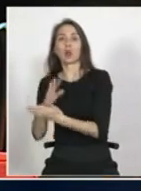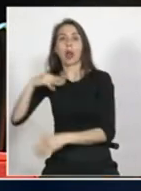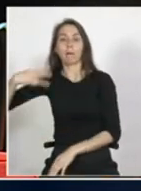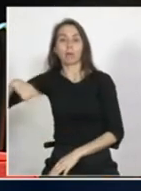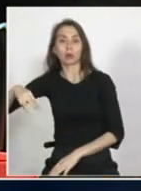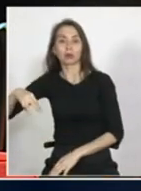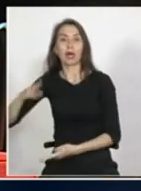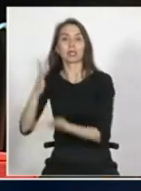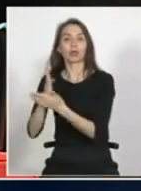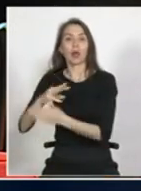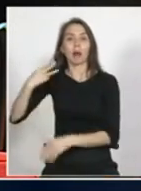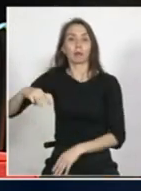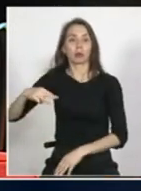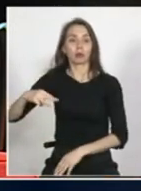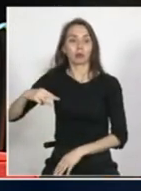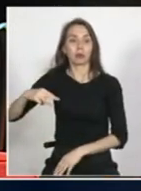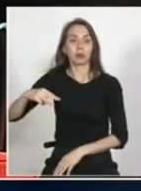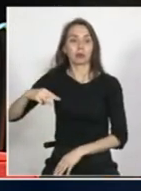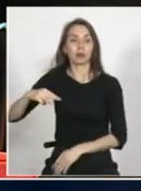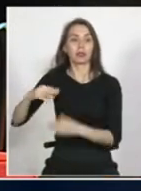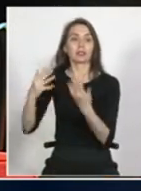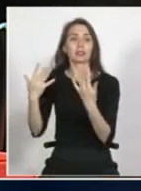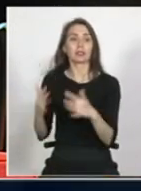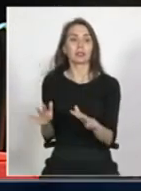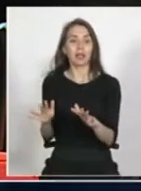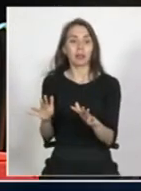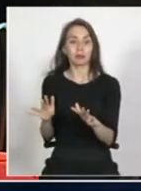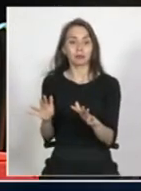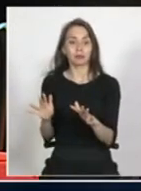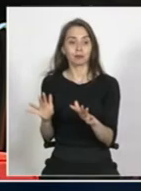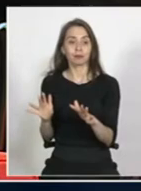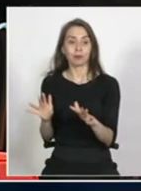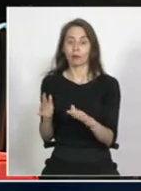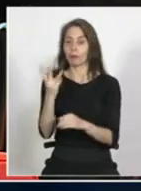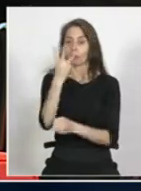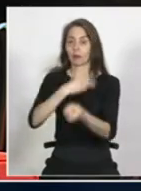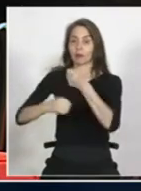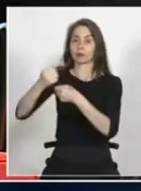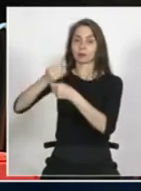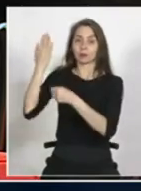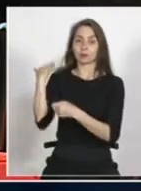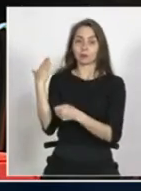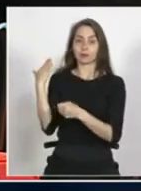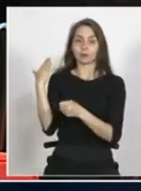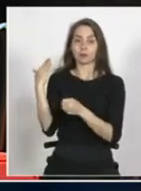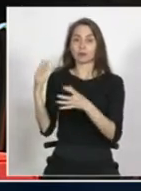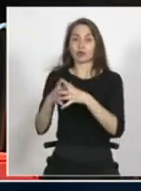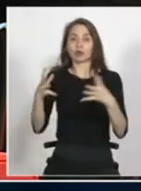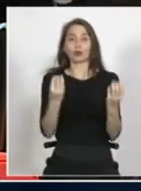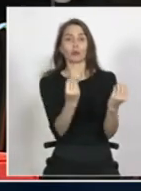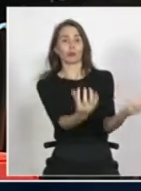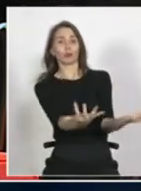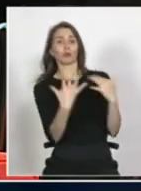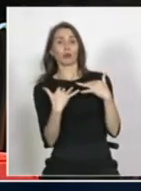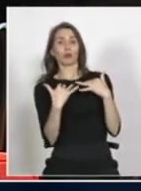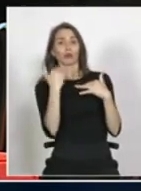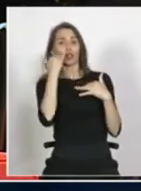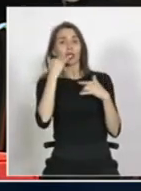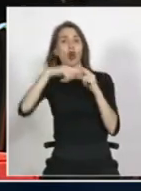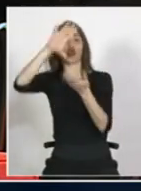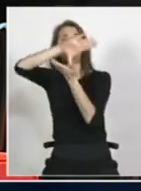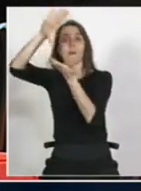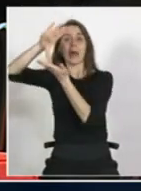en la educación municipal ya habían recibido en los últimos tres años una matrícula importante de alumnos migrantes. Entonces,